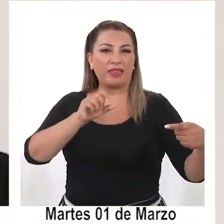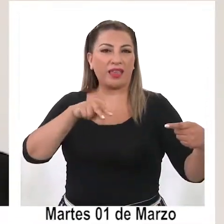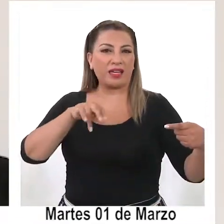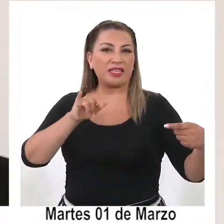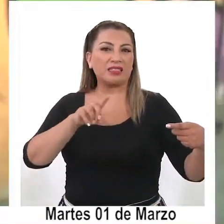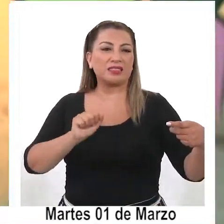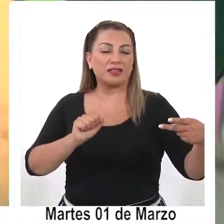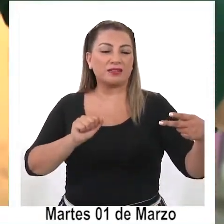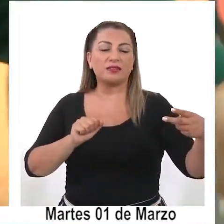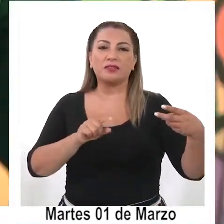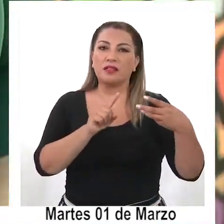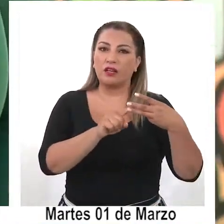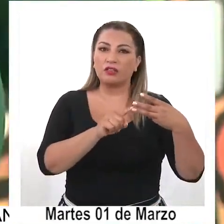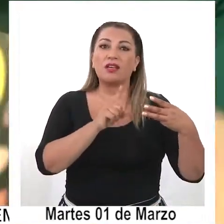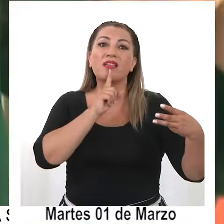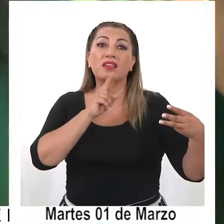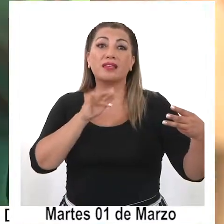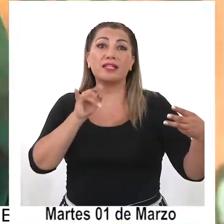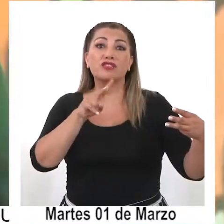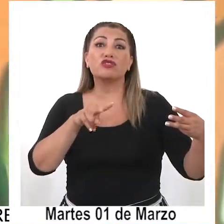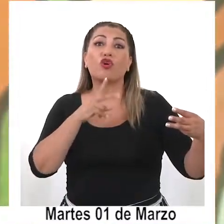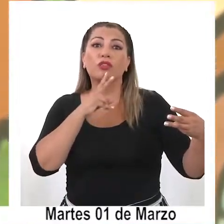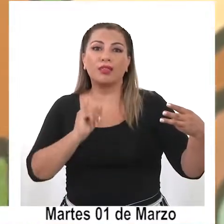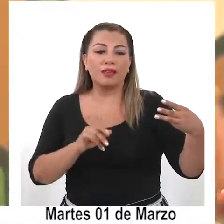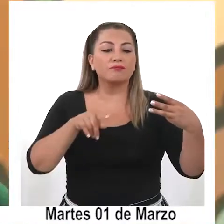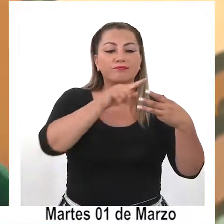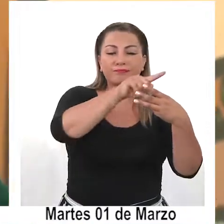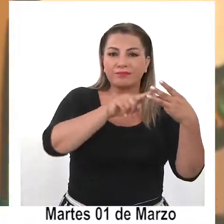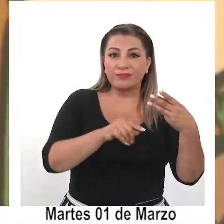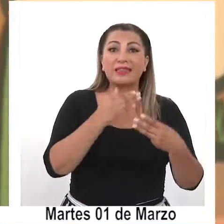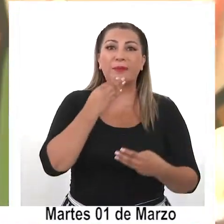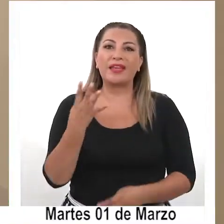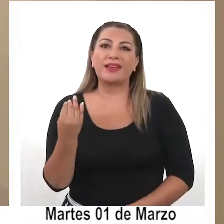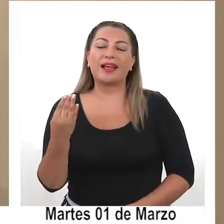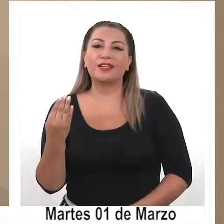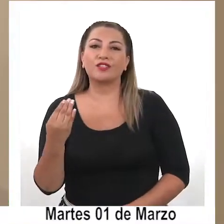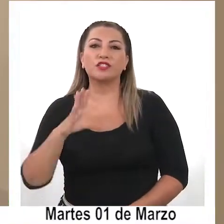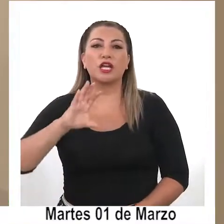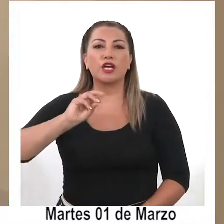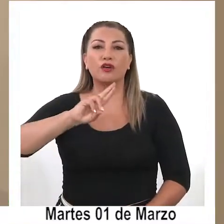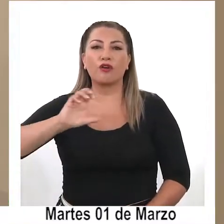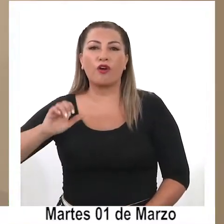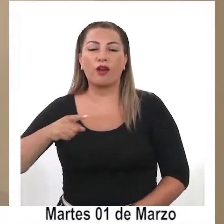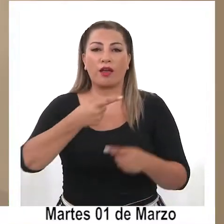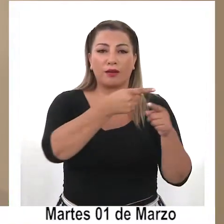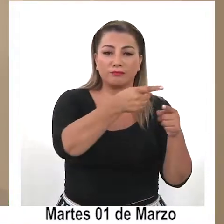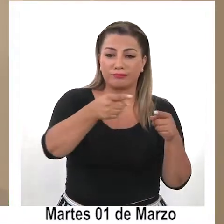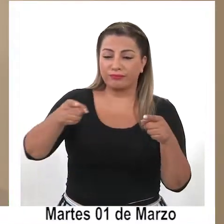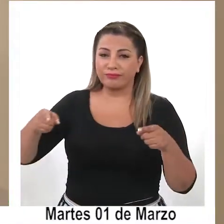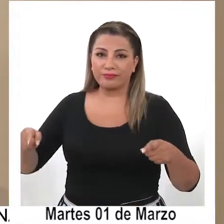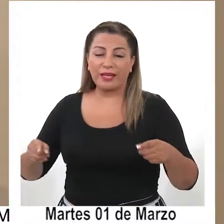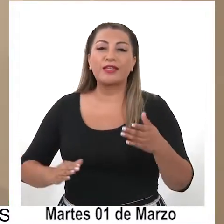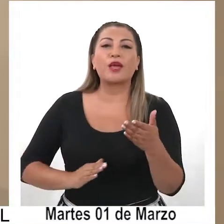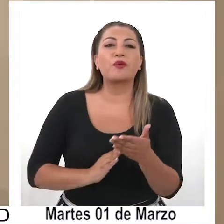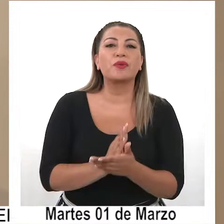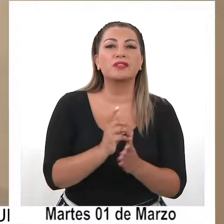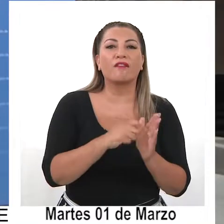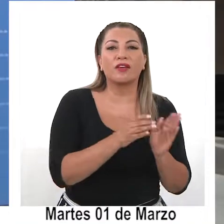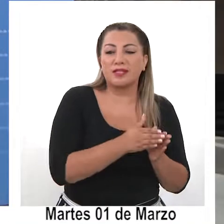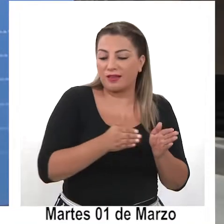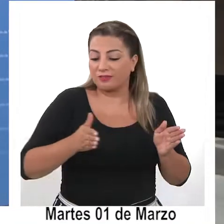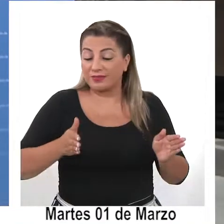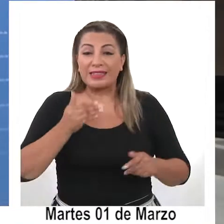y el reelecto Renzo Trisoti, así como los 14 consejeros regionales que inician su periodo.